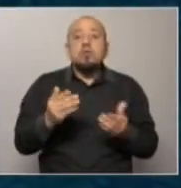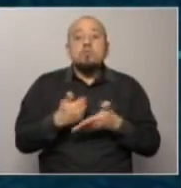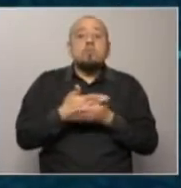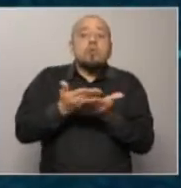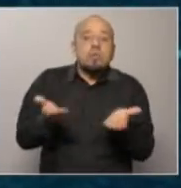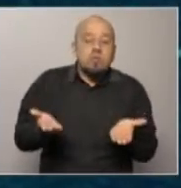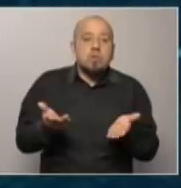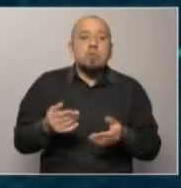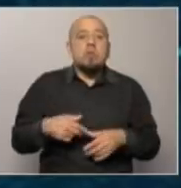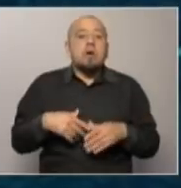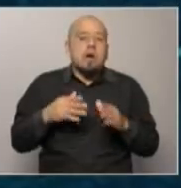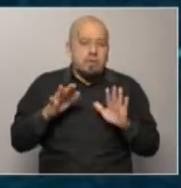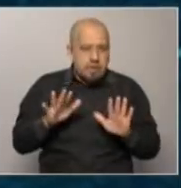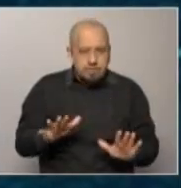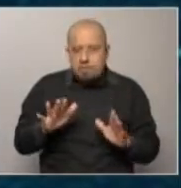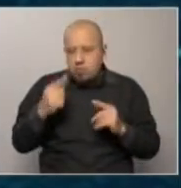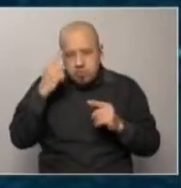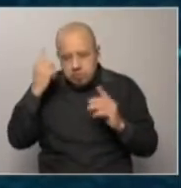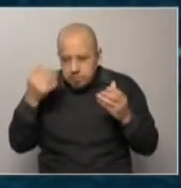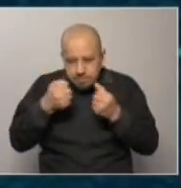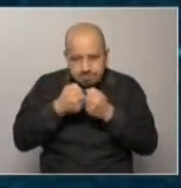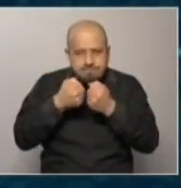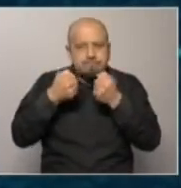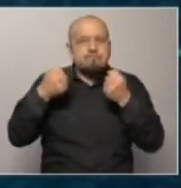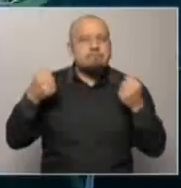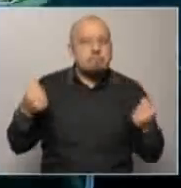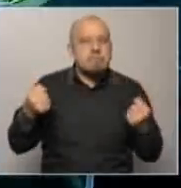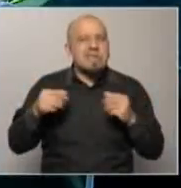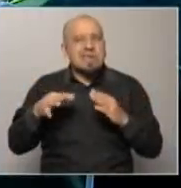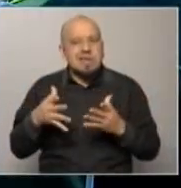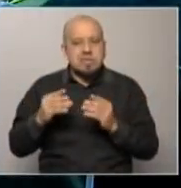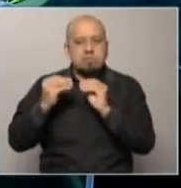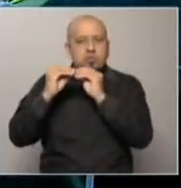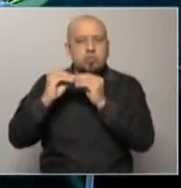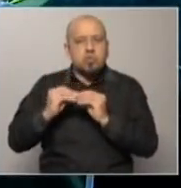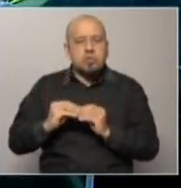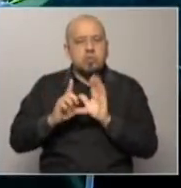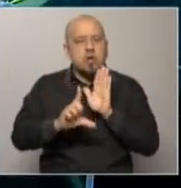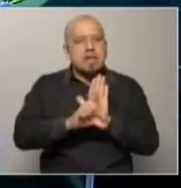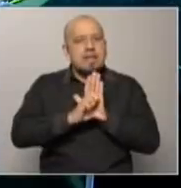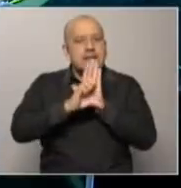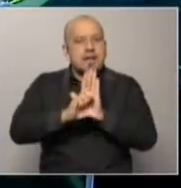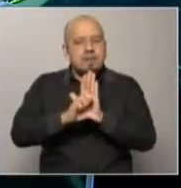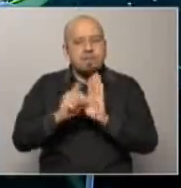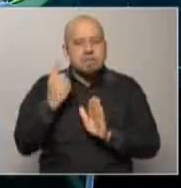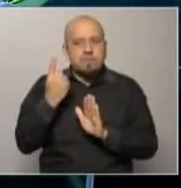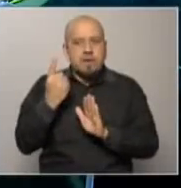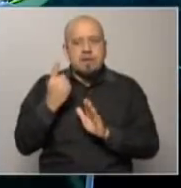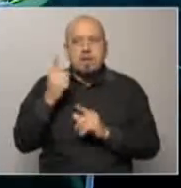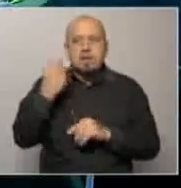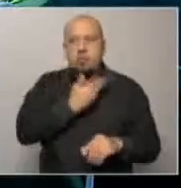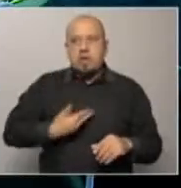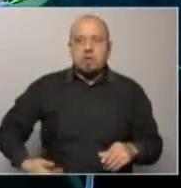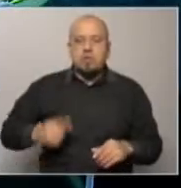presentábamos. Y bueno, vamos a tratar de bajar a tierra la importancia que tiene el presupuesto como la ley principal que tiene el